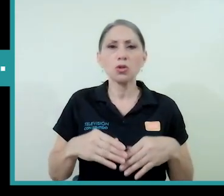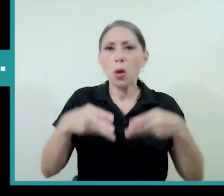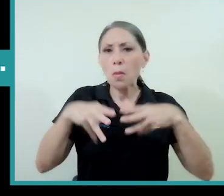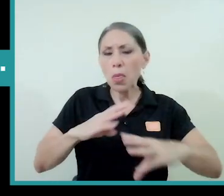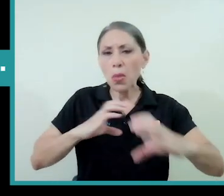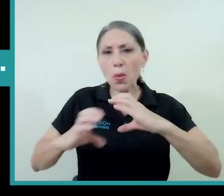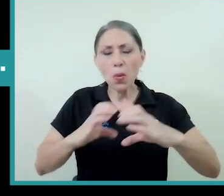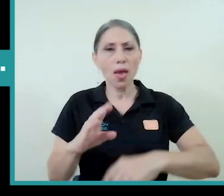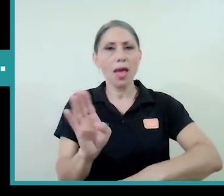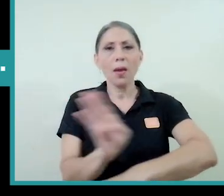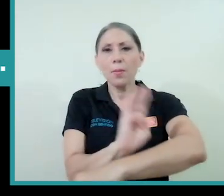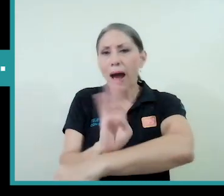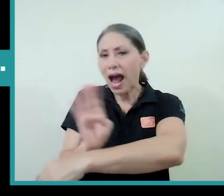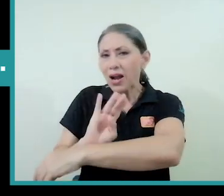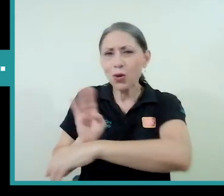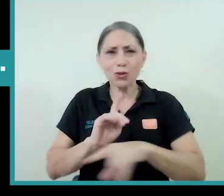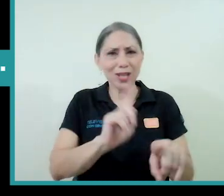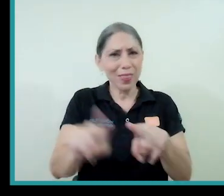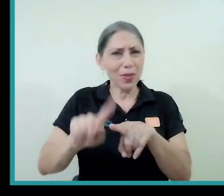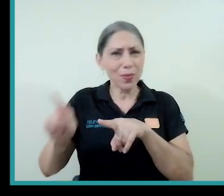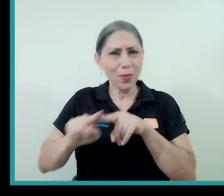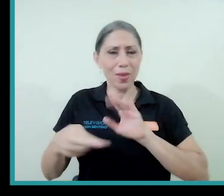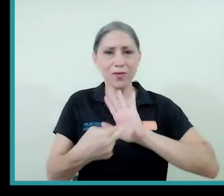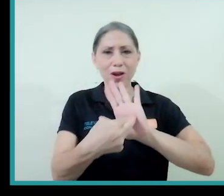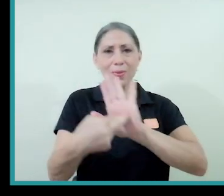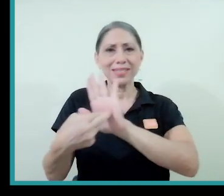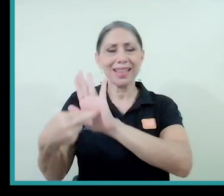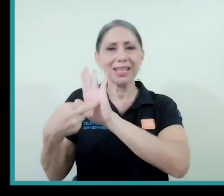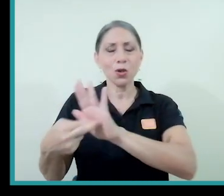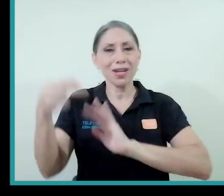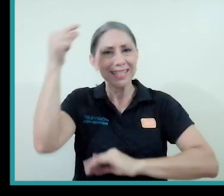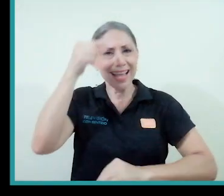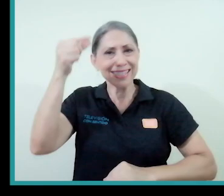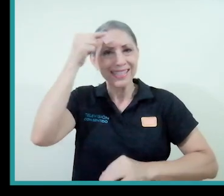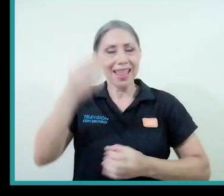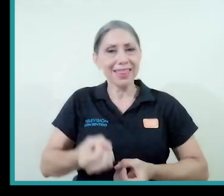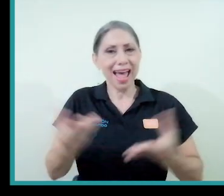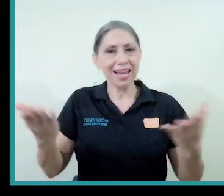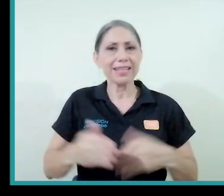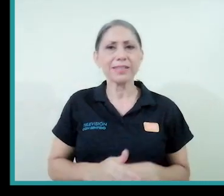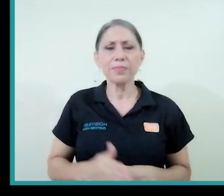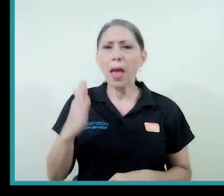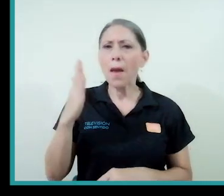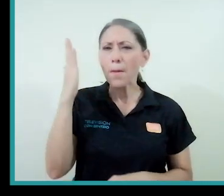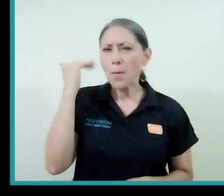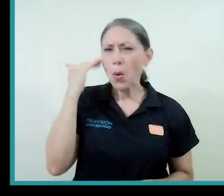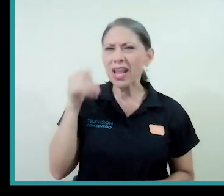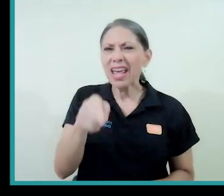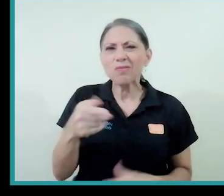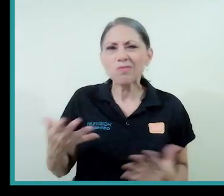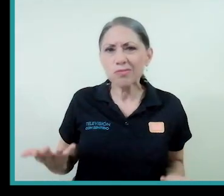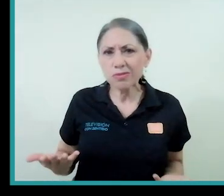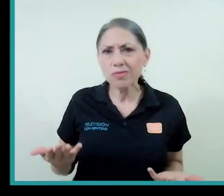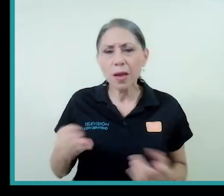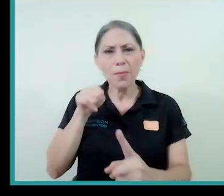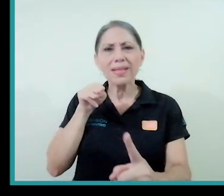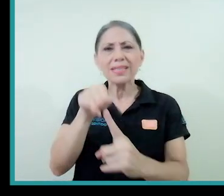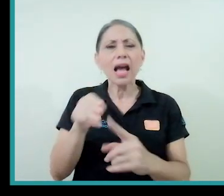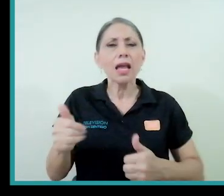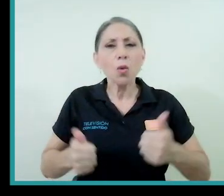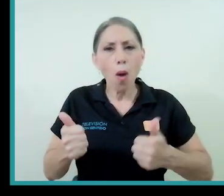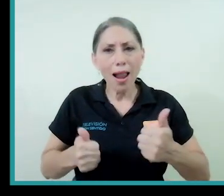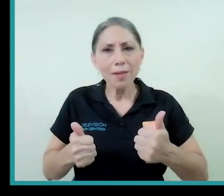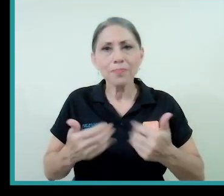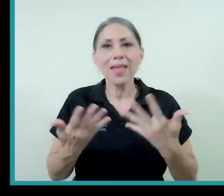representaciones estatales. ¿Pero por qué hacen esto? O sea, ¿cuál es el mensaje del fondo? El mensaje del